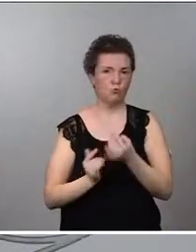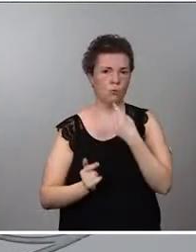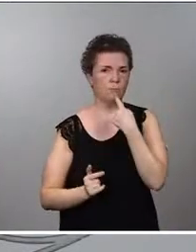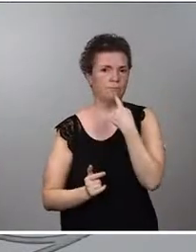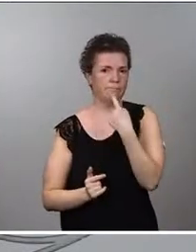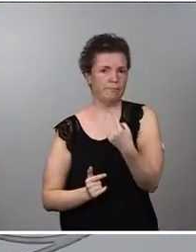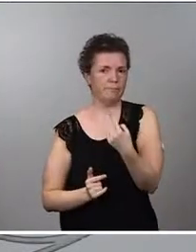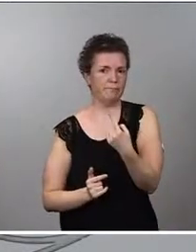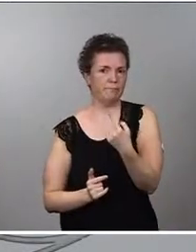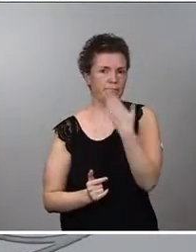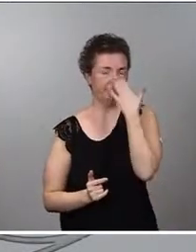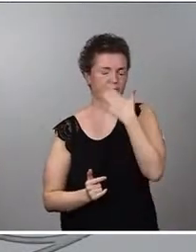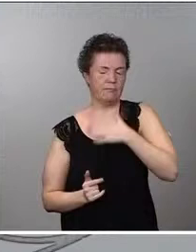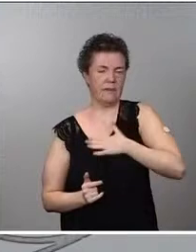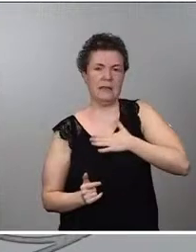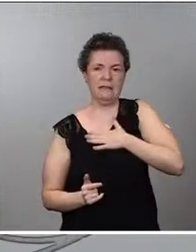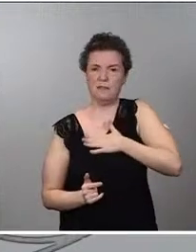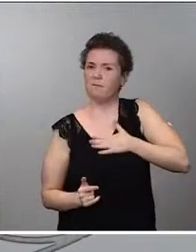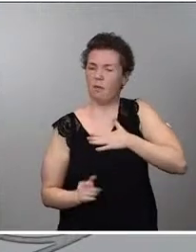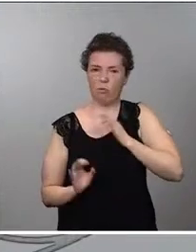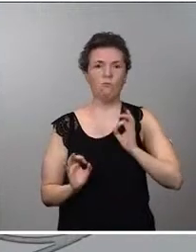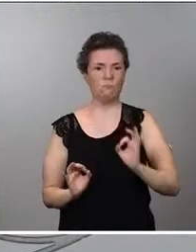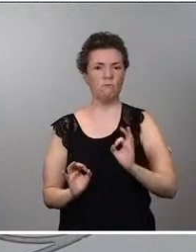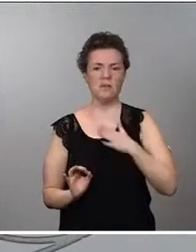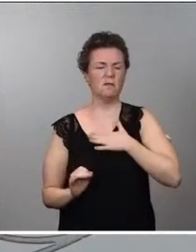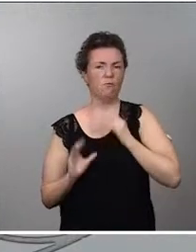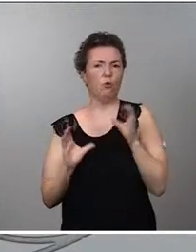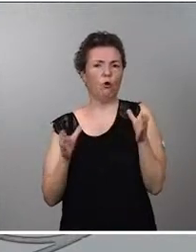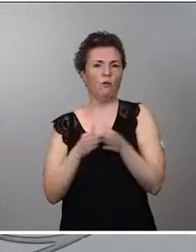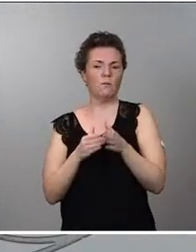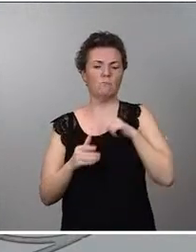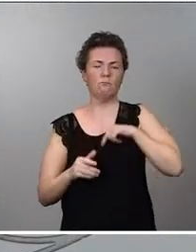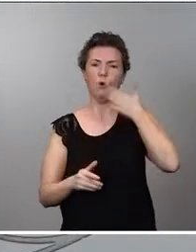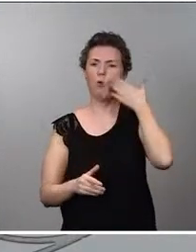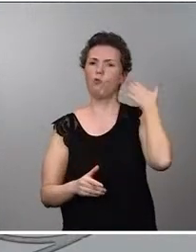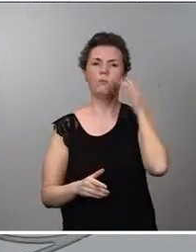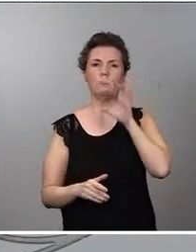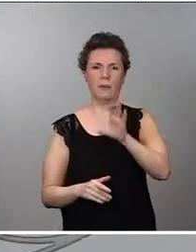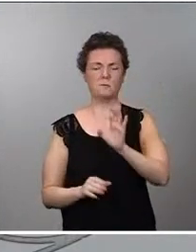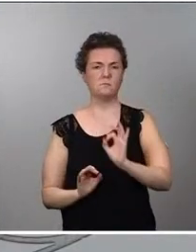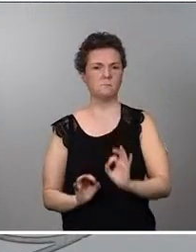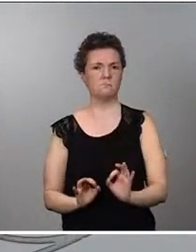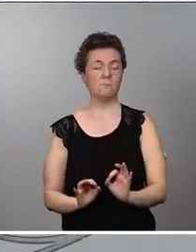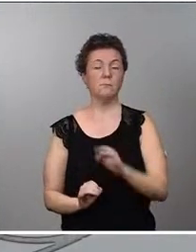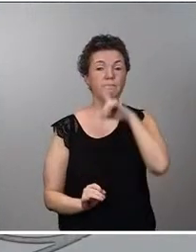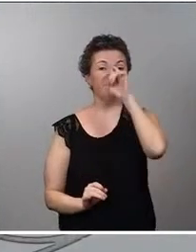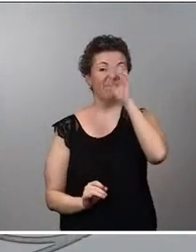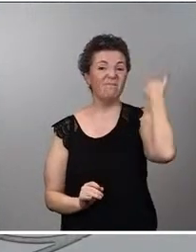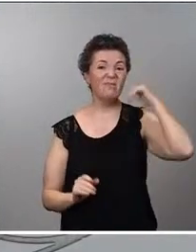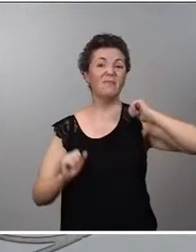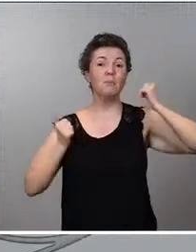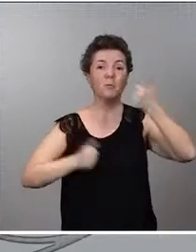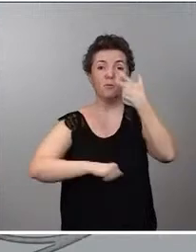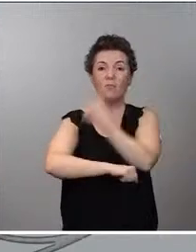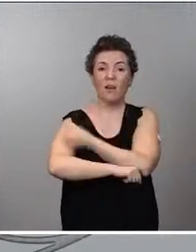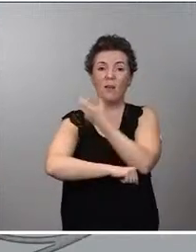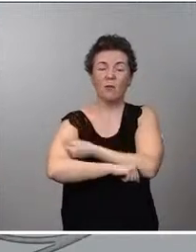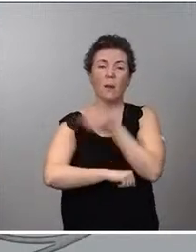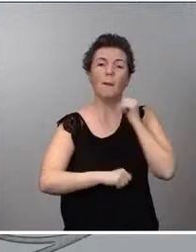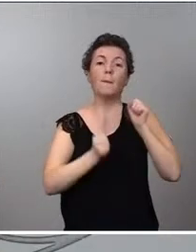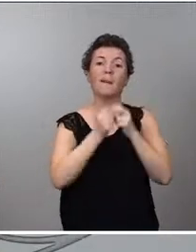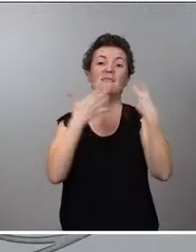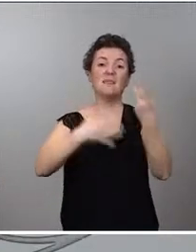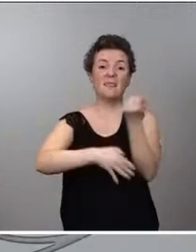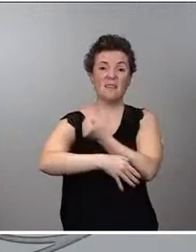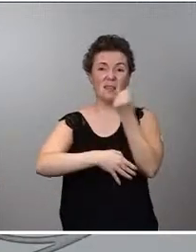con satisfacción, con una satisfacción colectiva, con un orgullo de país. Recuerden cuando empezamos la vacunación aquel 27 de diciembre y